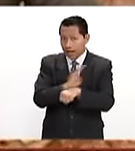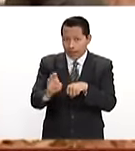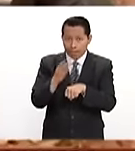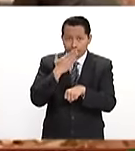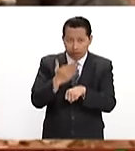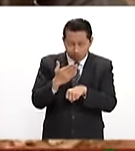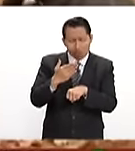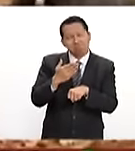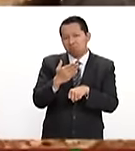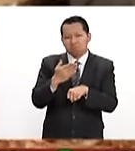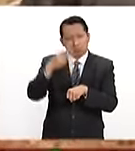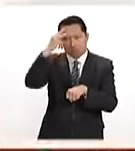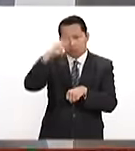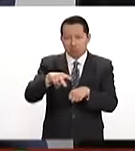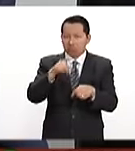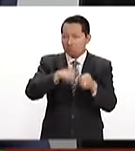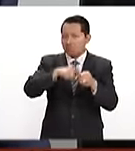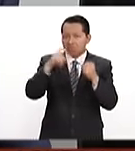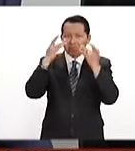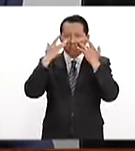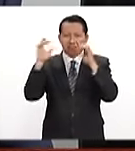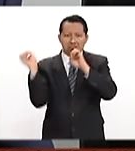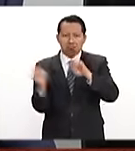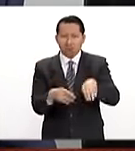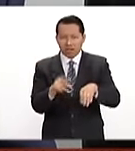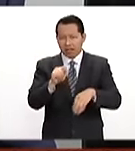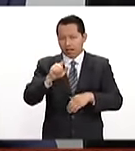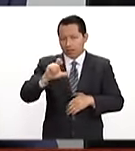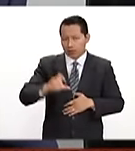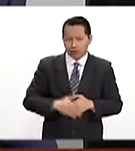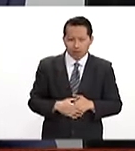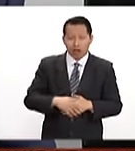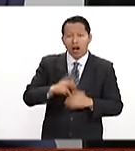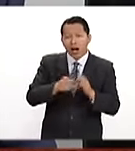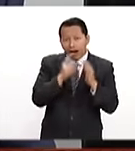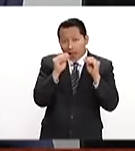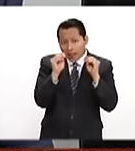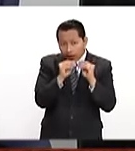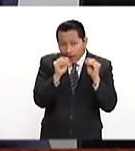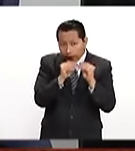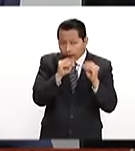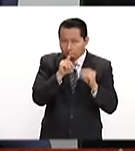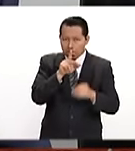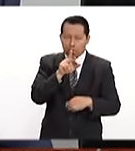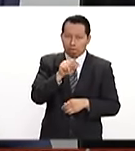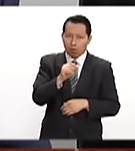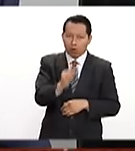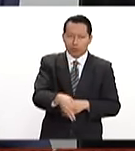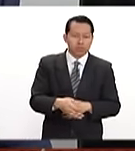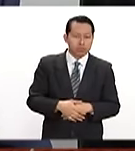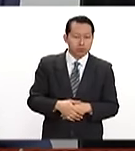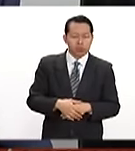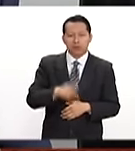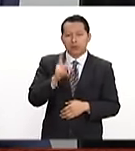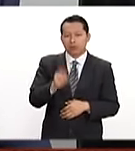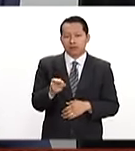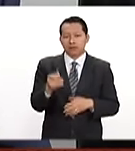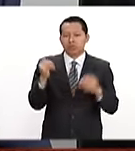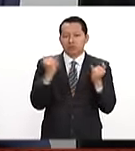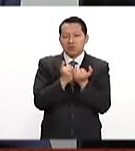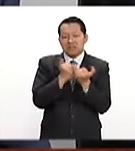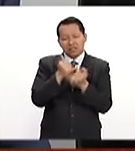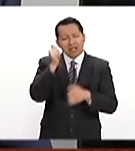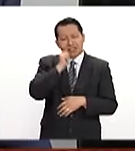abandonaría el TLC. No vamos a aceptar cualquier renegociación del Tratado de Libre Comercio. No siempre